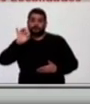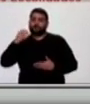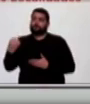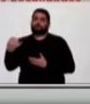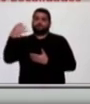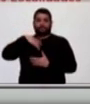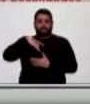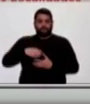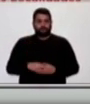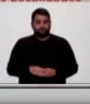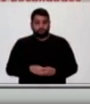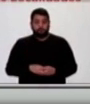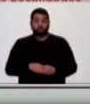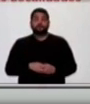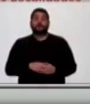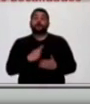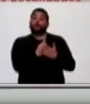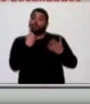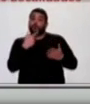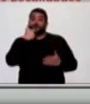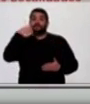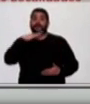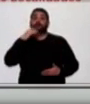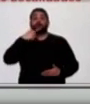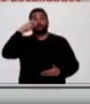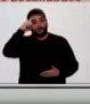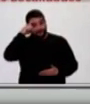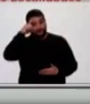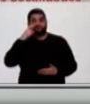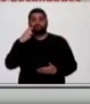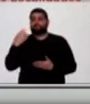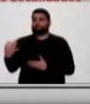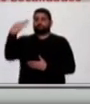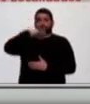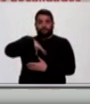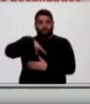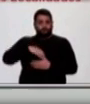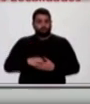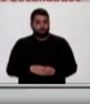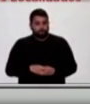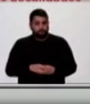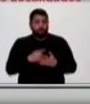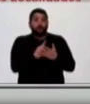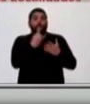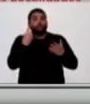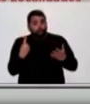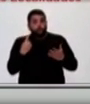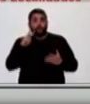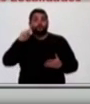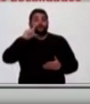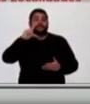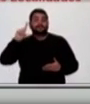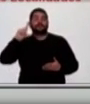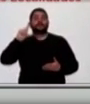confirmado. Uno de la localidad de San José de la Esquina, contacto de caso confirmado. Uno de la localidad de Villa